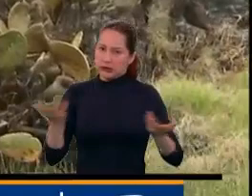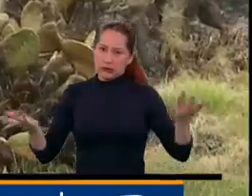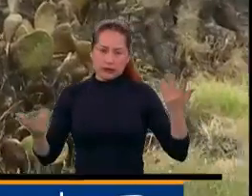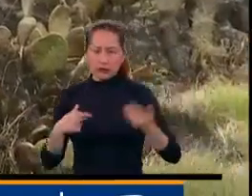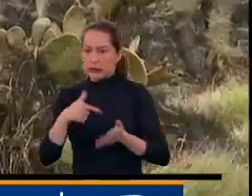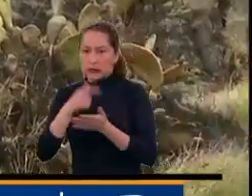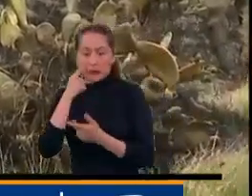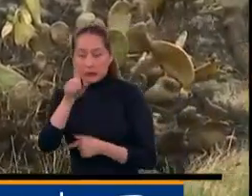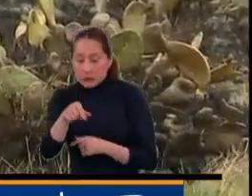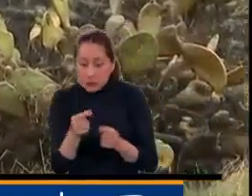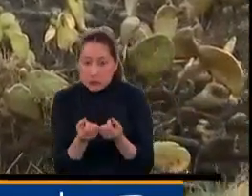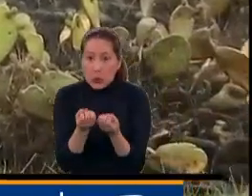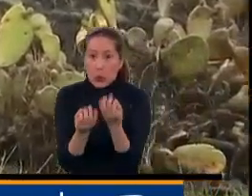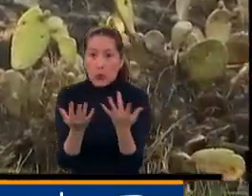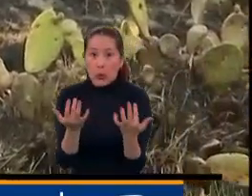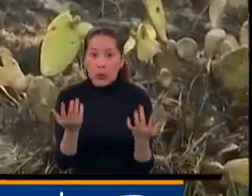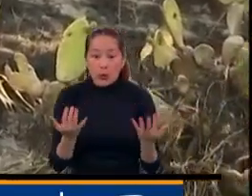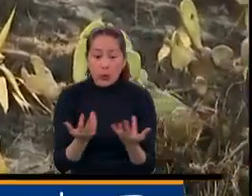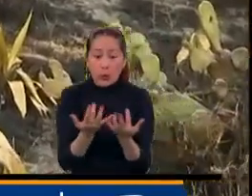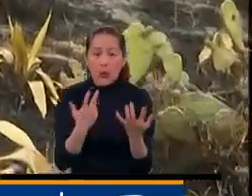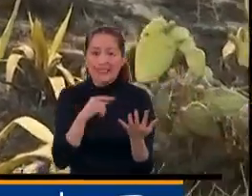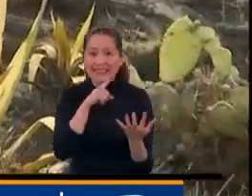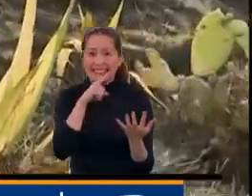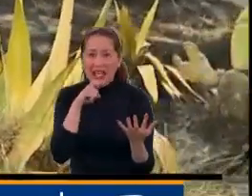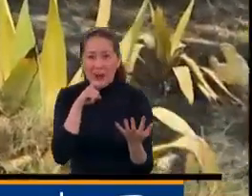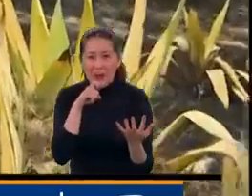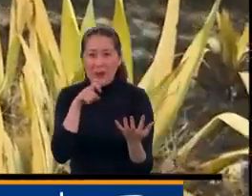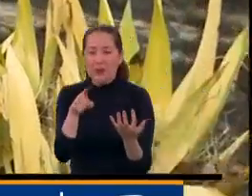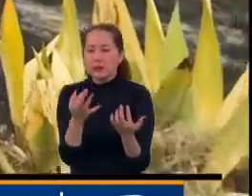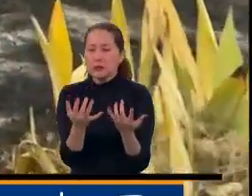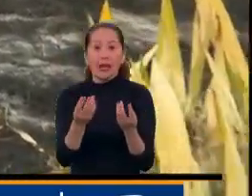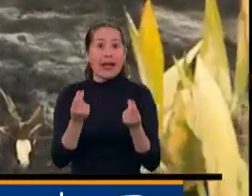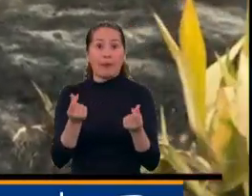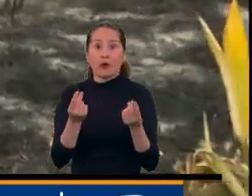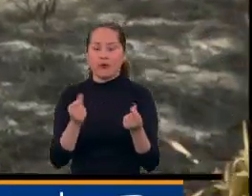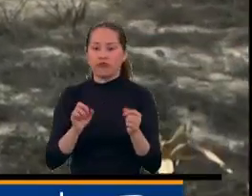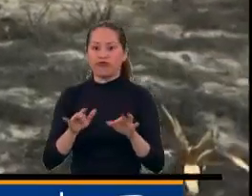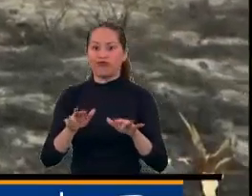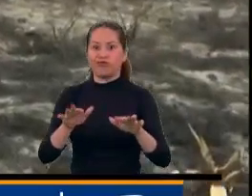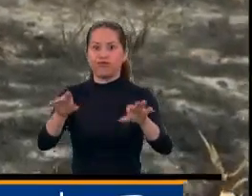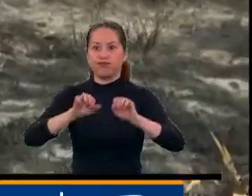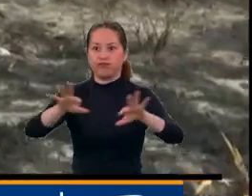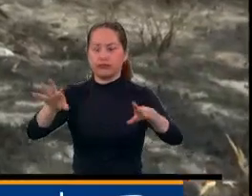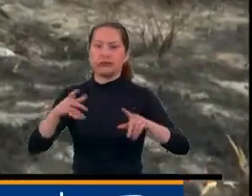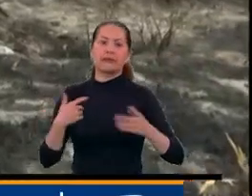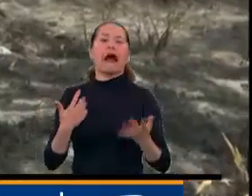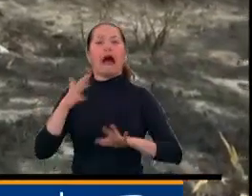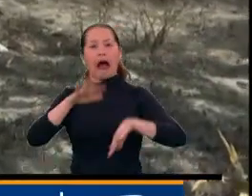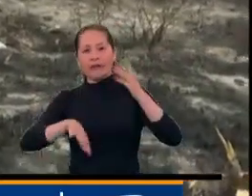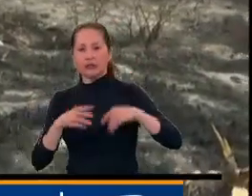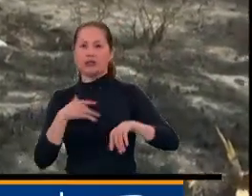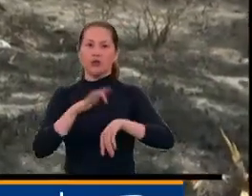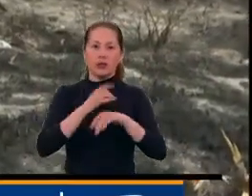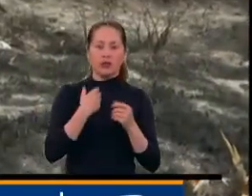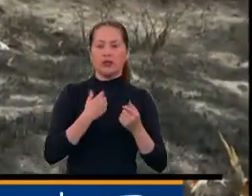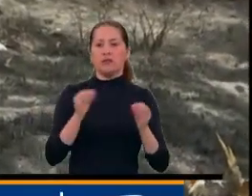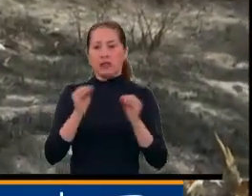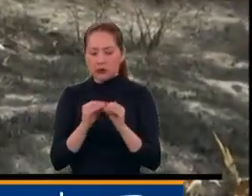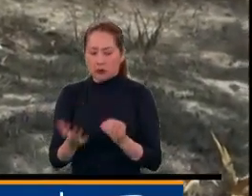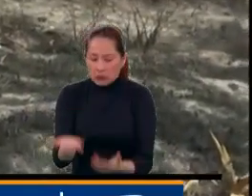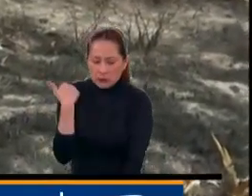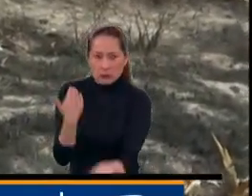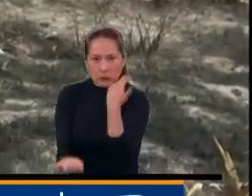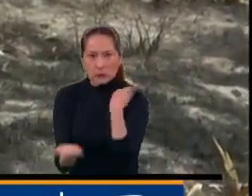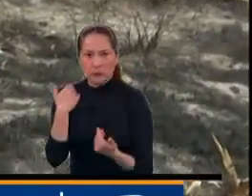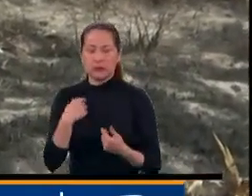rápida, lo cual genera que los organismos tengan que hacer un trabajo manual y en algunos sitios tengamos que hacer también trabajo con algunas